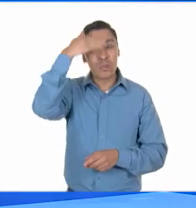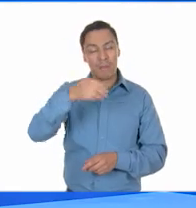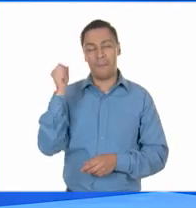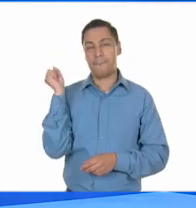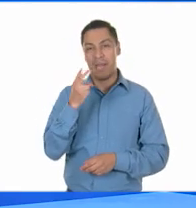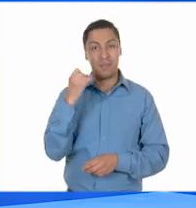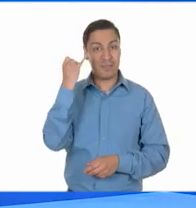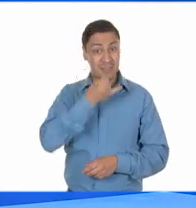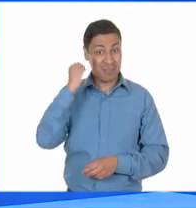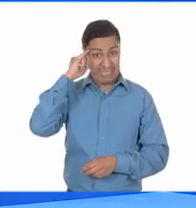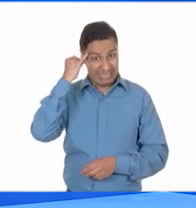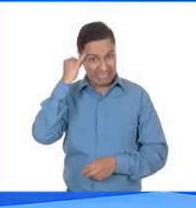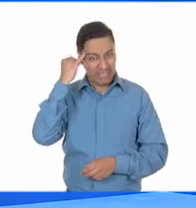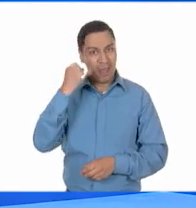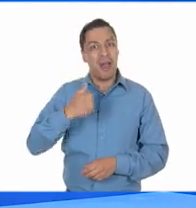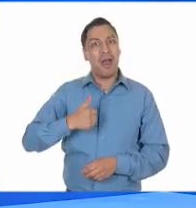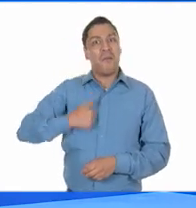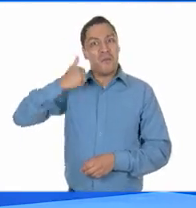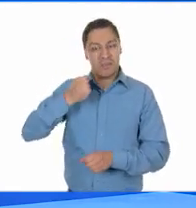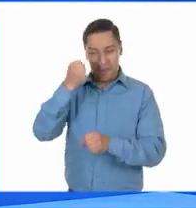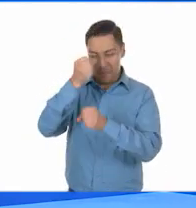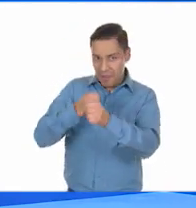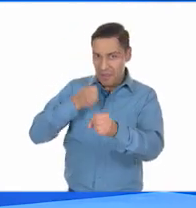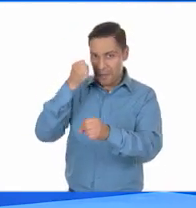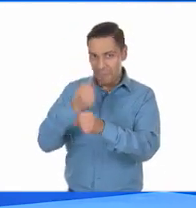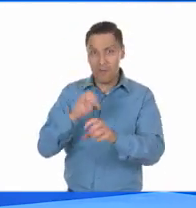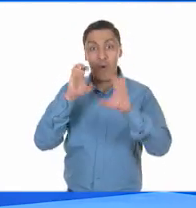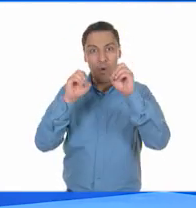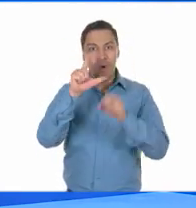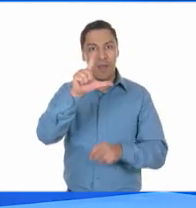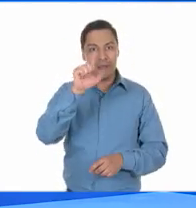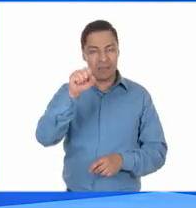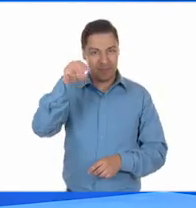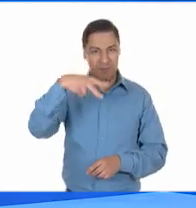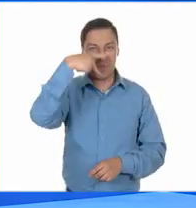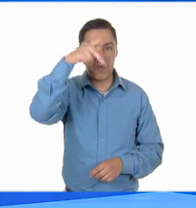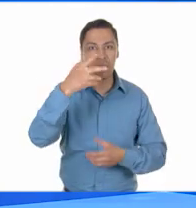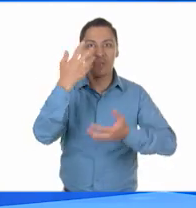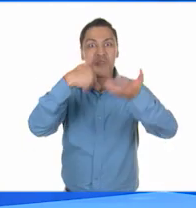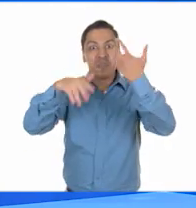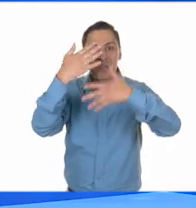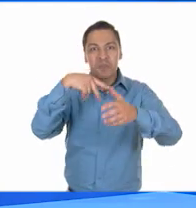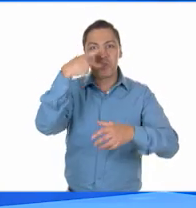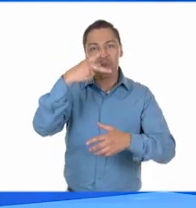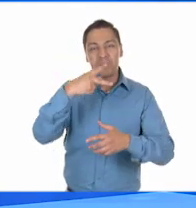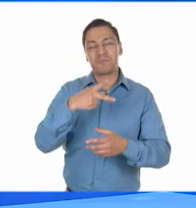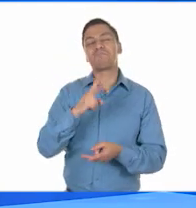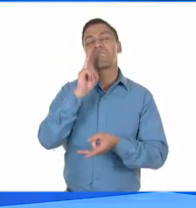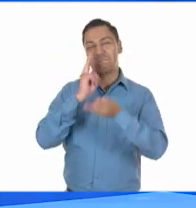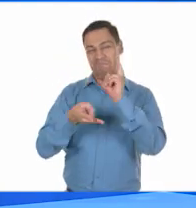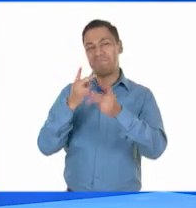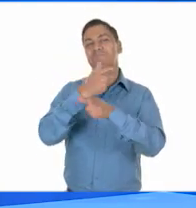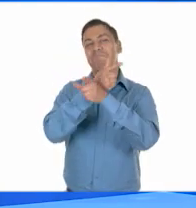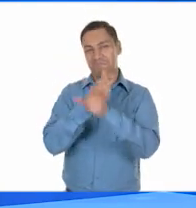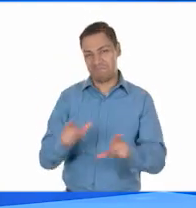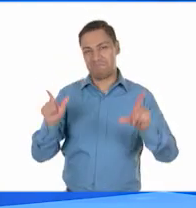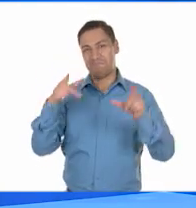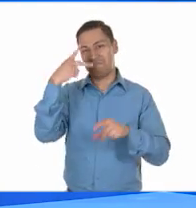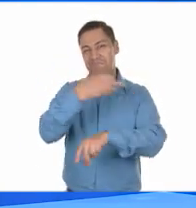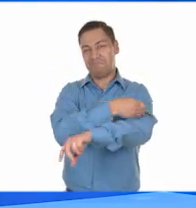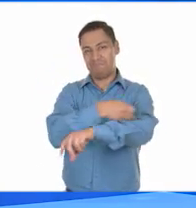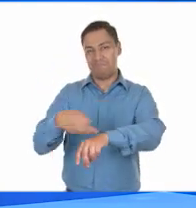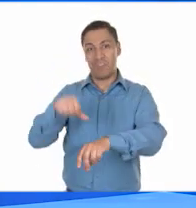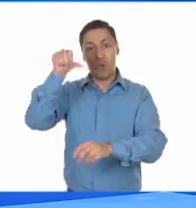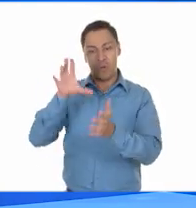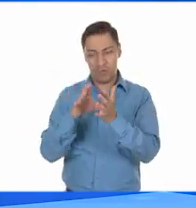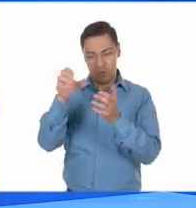aprovecha también este momento para practicarla y platica con tu familia en tu lengua materna. Por hoy, hemos terminado con una